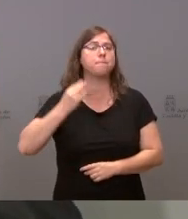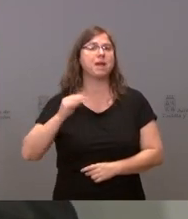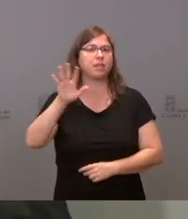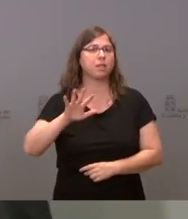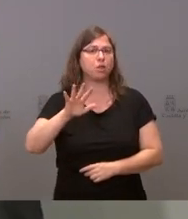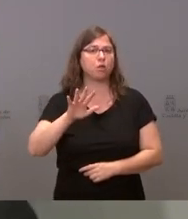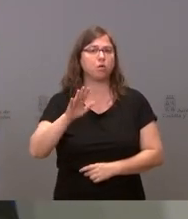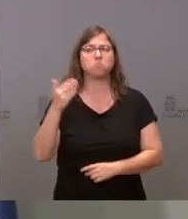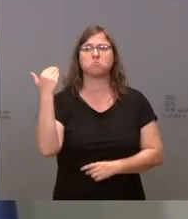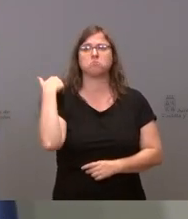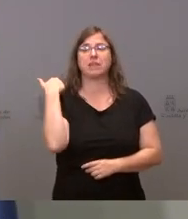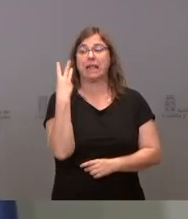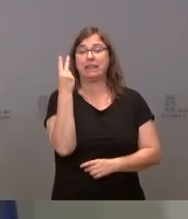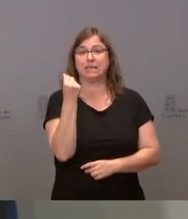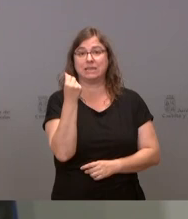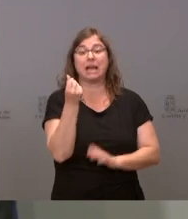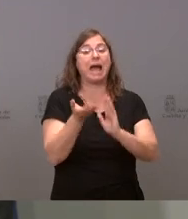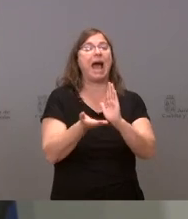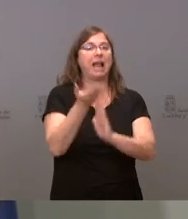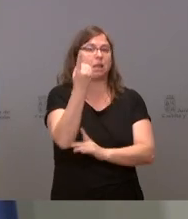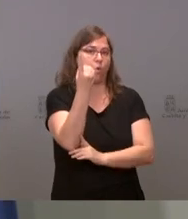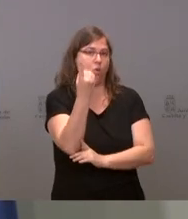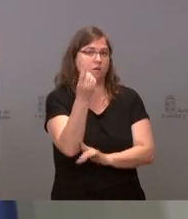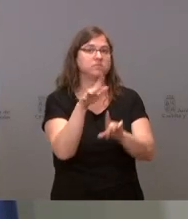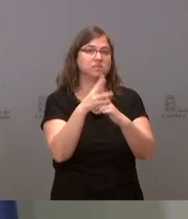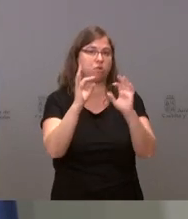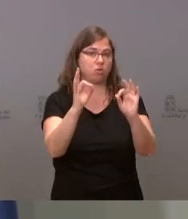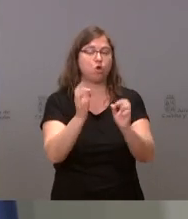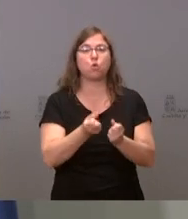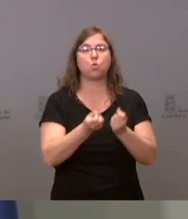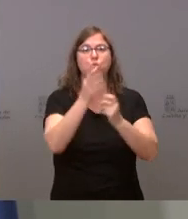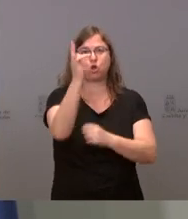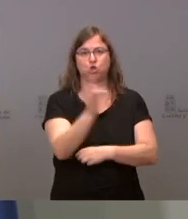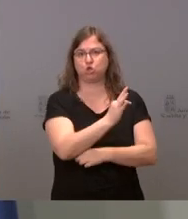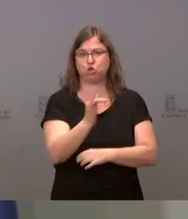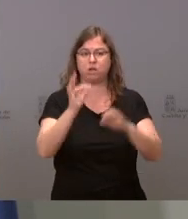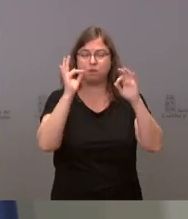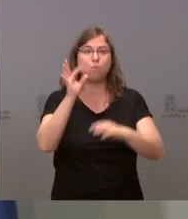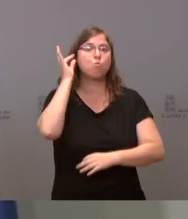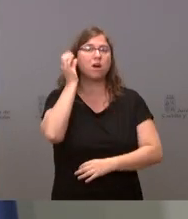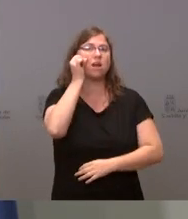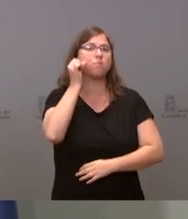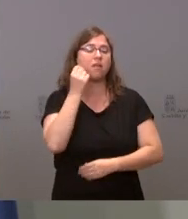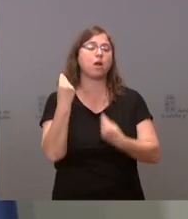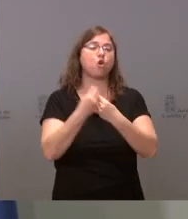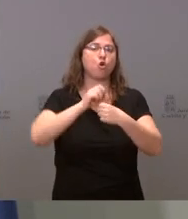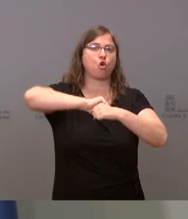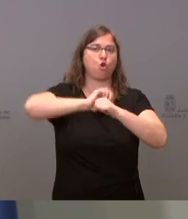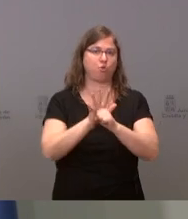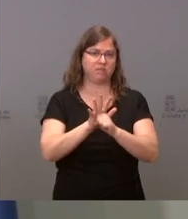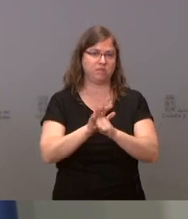una hace tres días. Este es el número de embarazadas que hemos tenido en este momento.